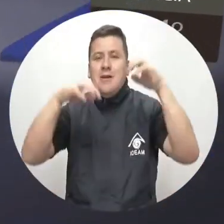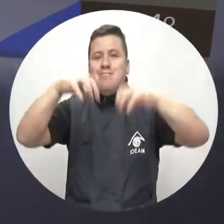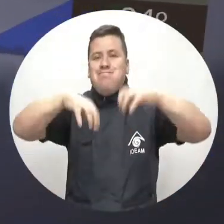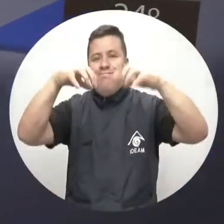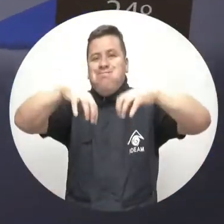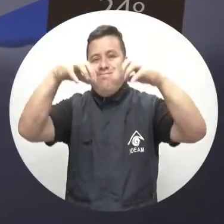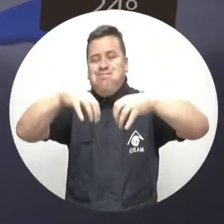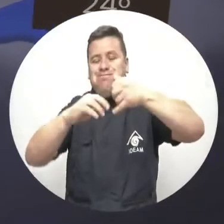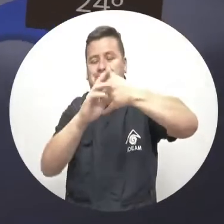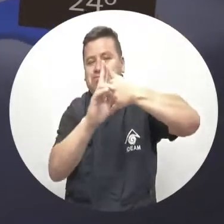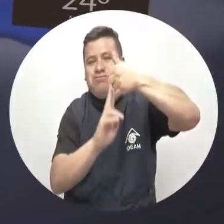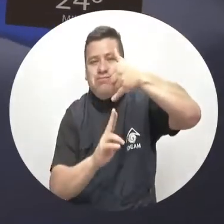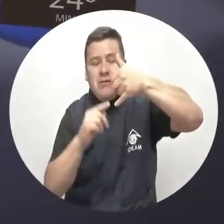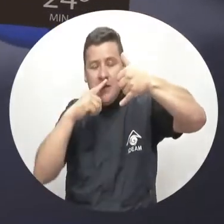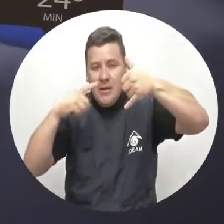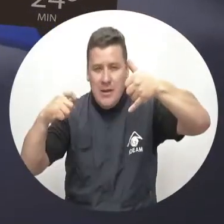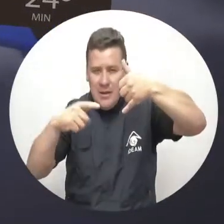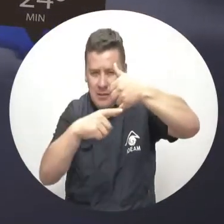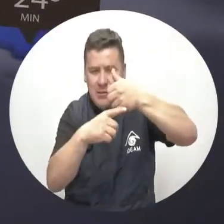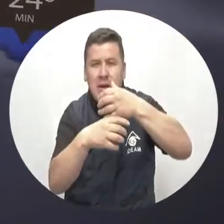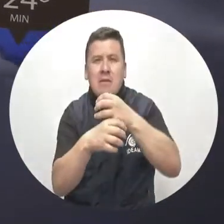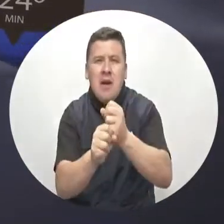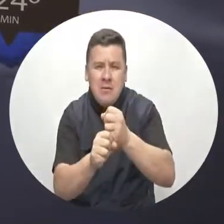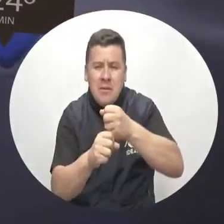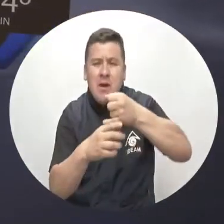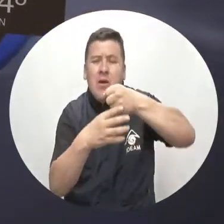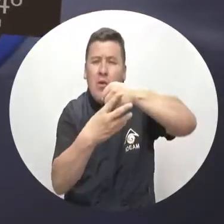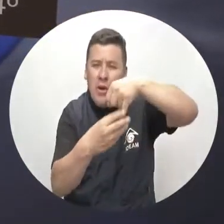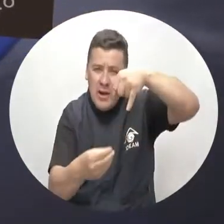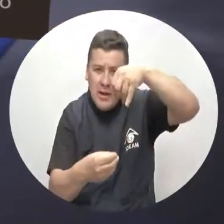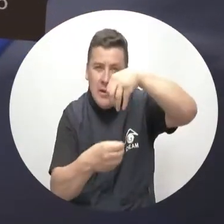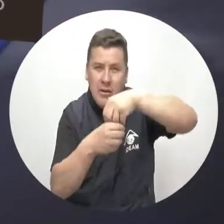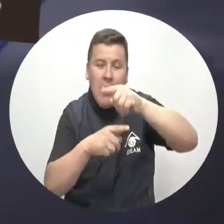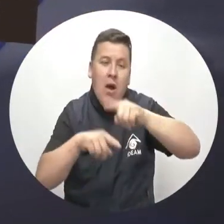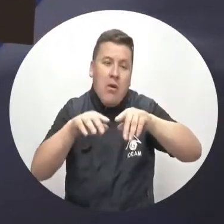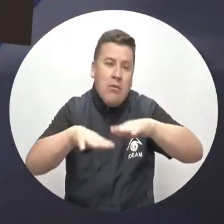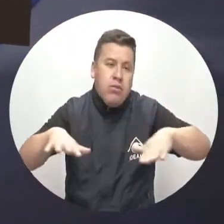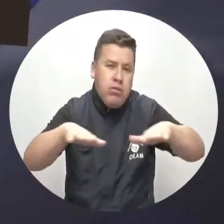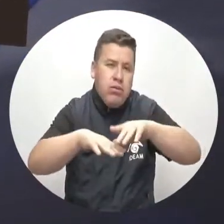Amazonas, Baupés y Guainía. En el resto de la región se prevé que no llueva.